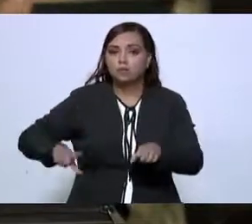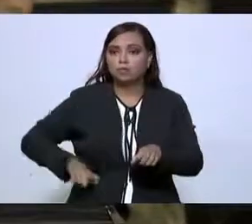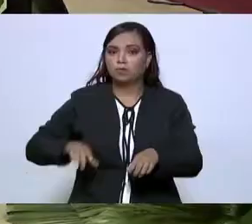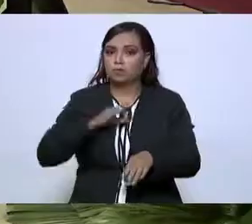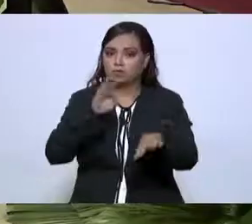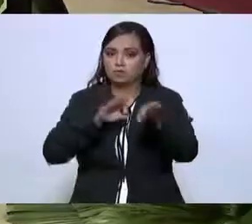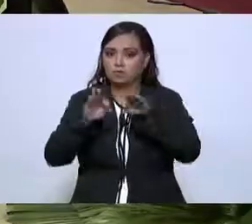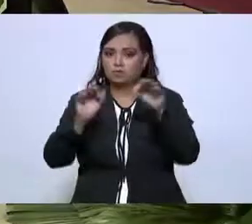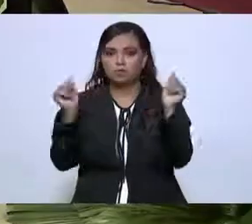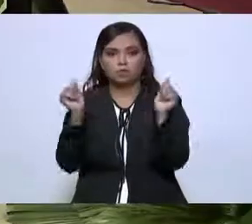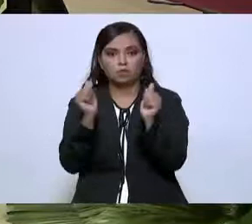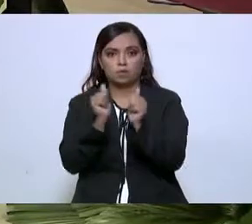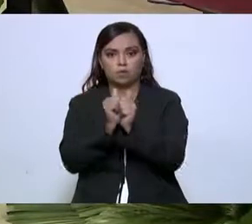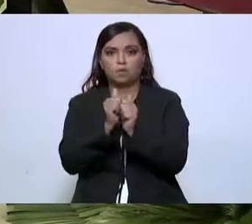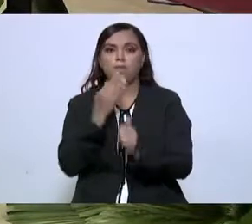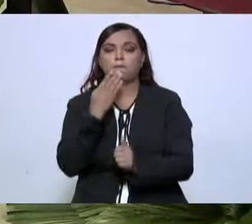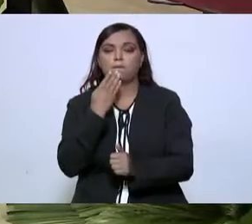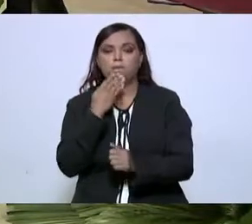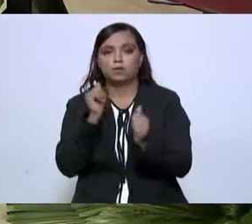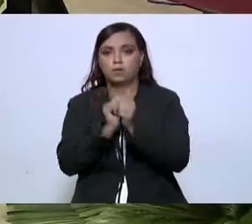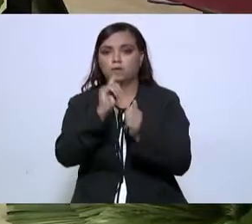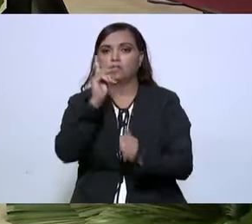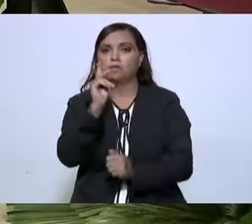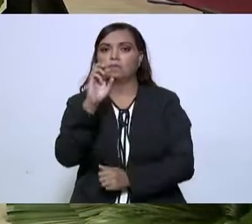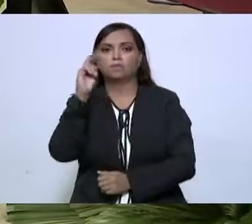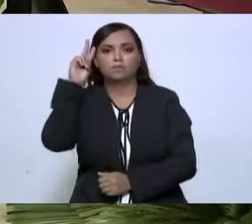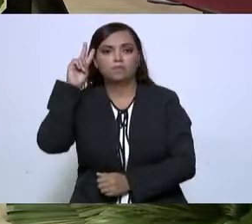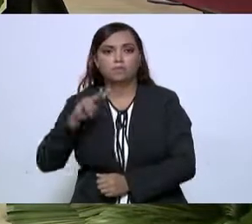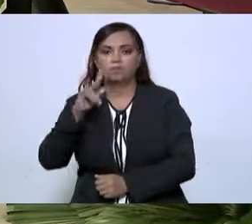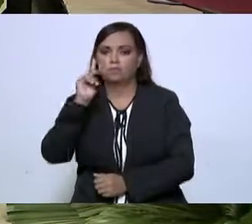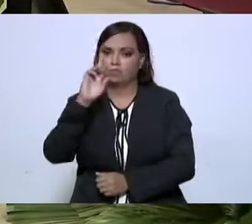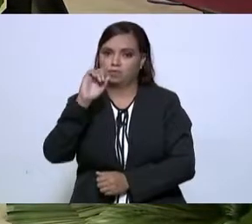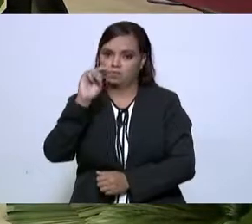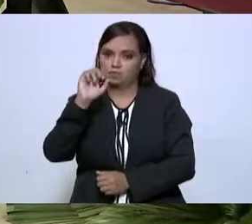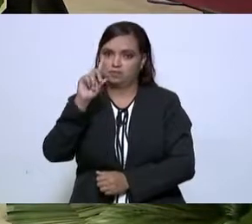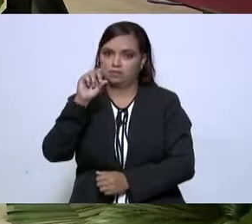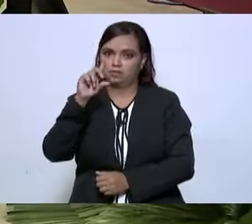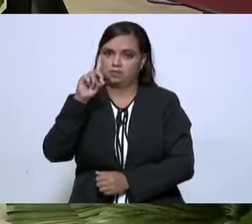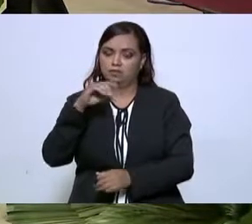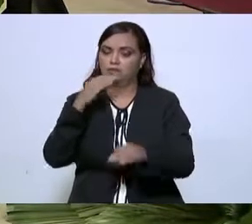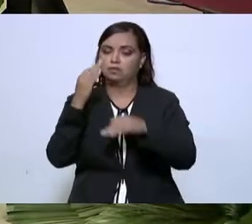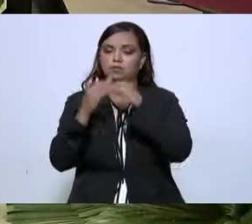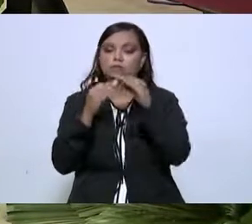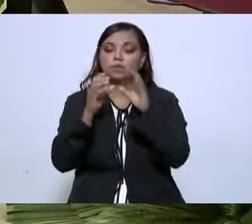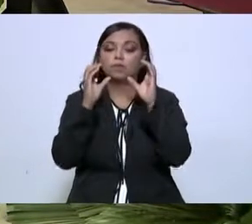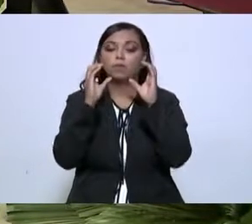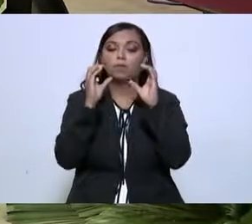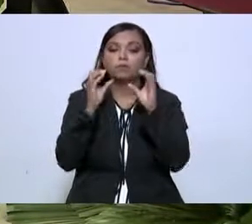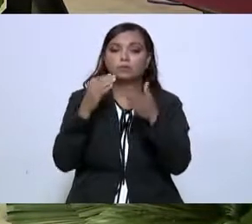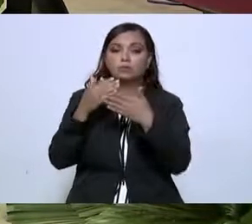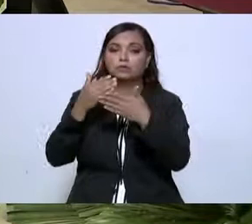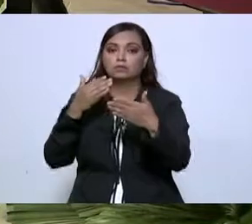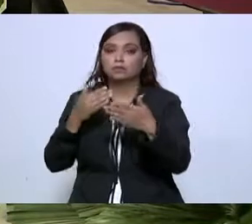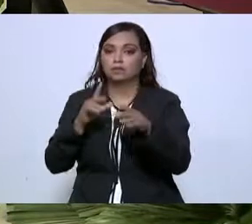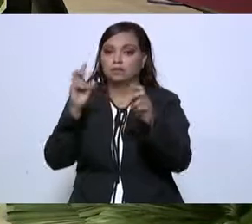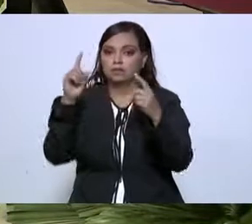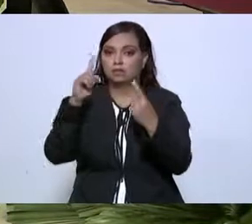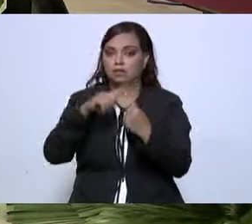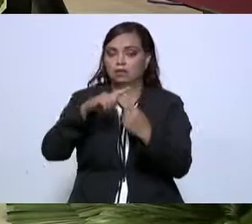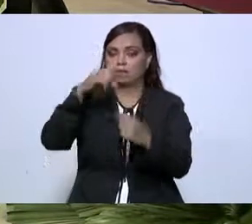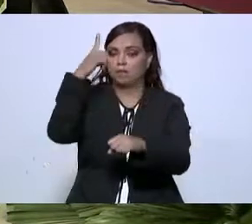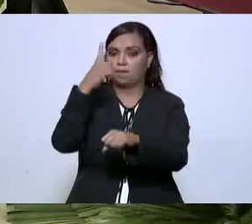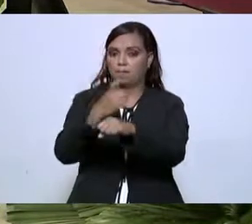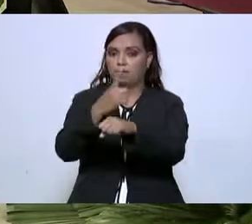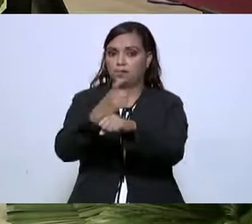eficacia y con probidad. La prevención es su tarea primaria.